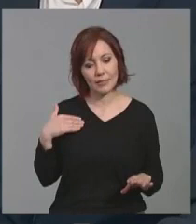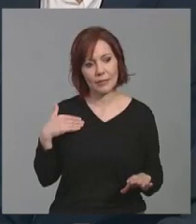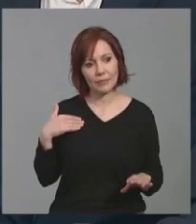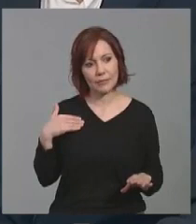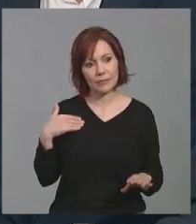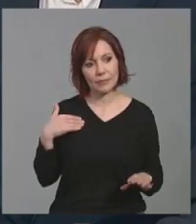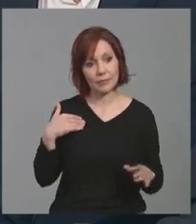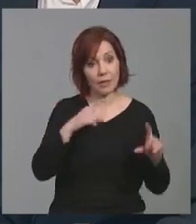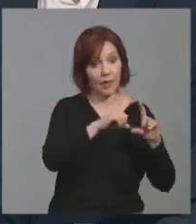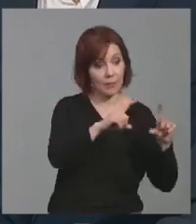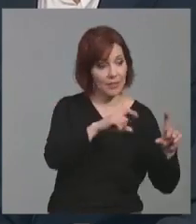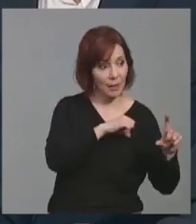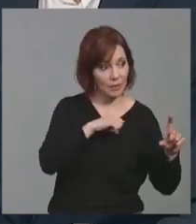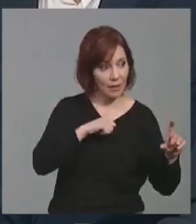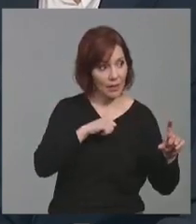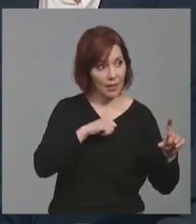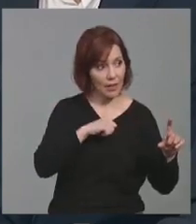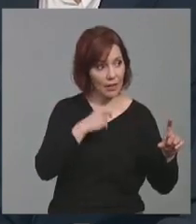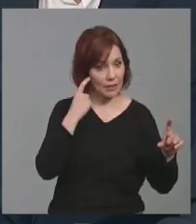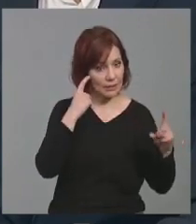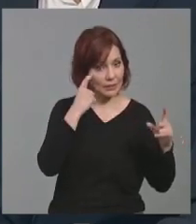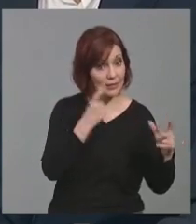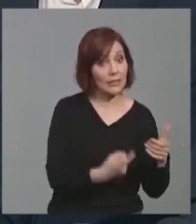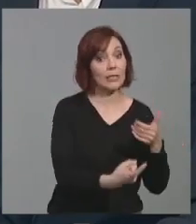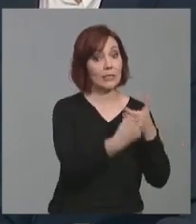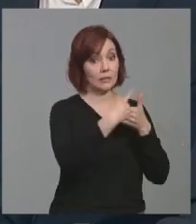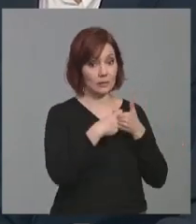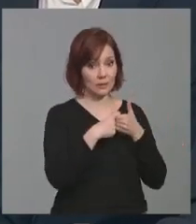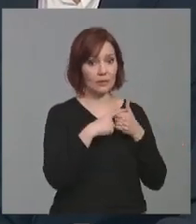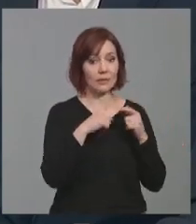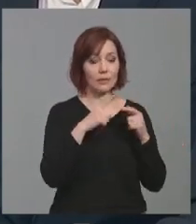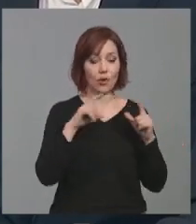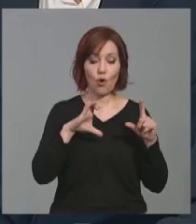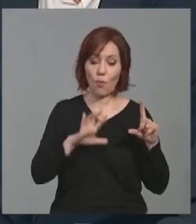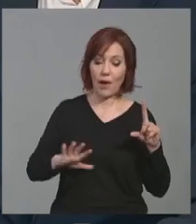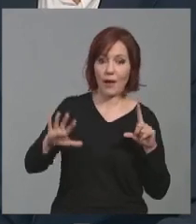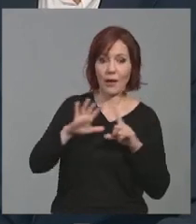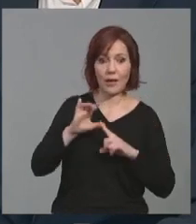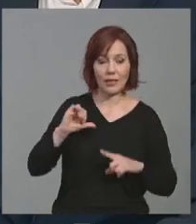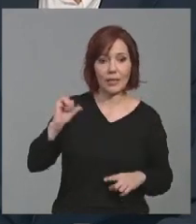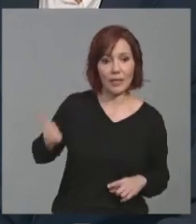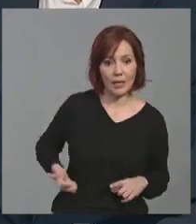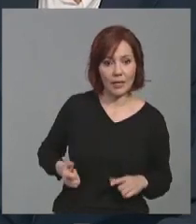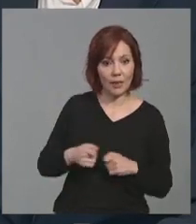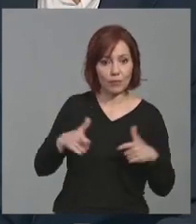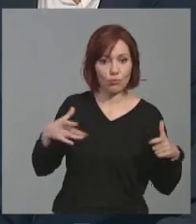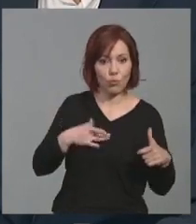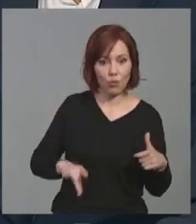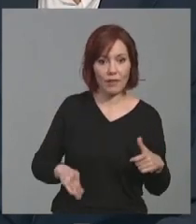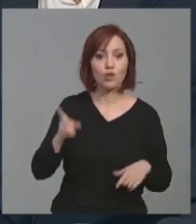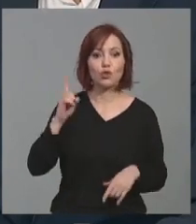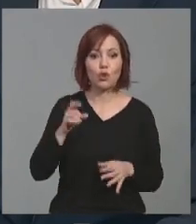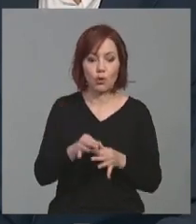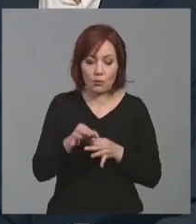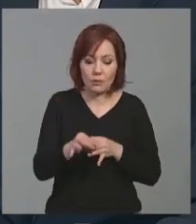a la empresa privada y también a toda la comarca, no solo que se enriquezca Caravaca como municipio, sino hacerlo extensivo a